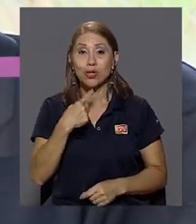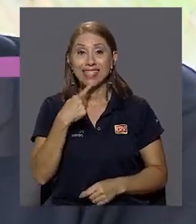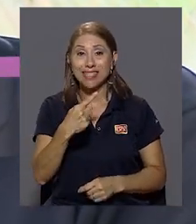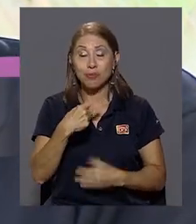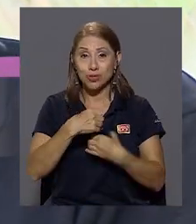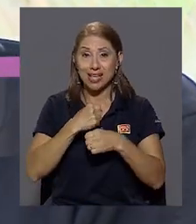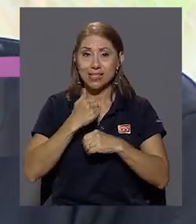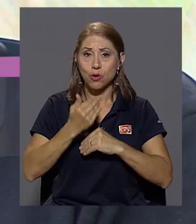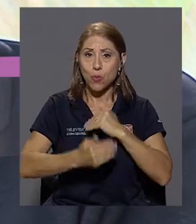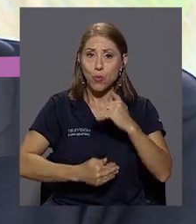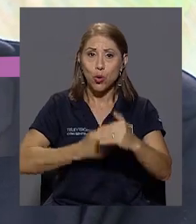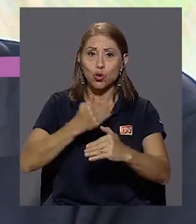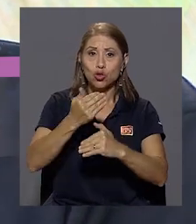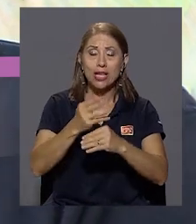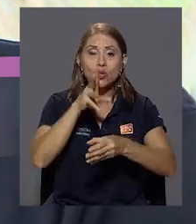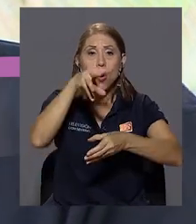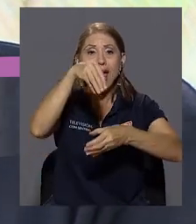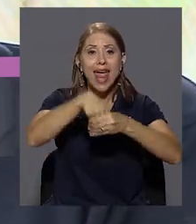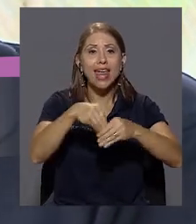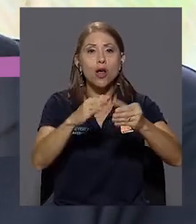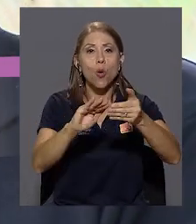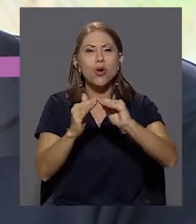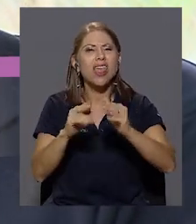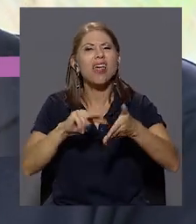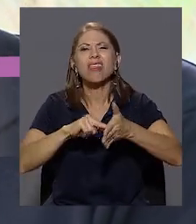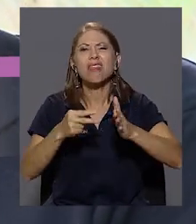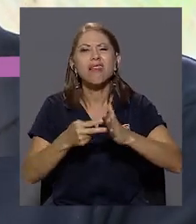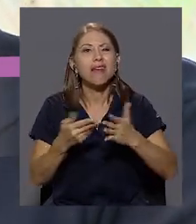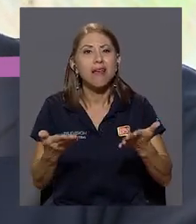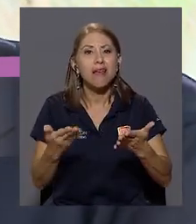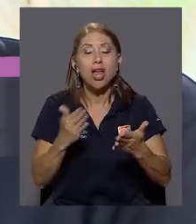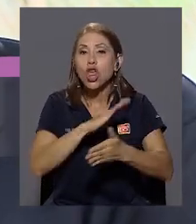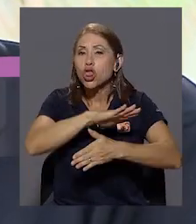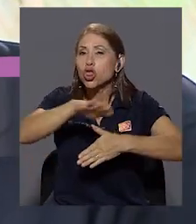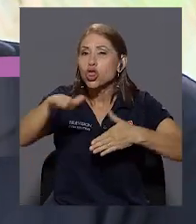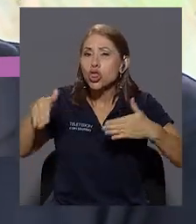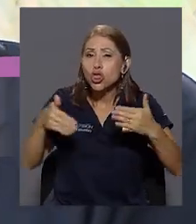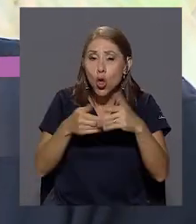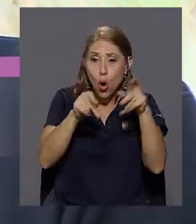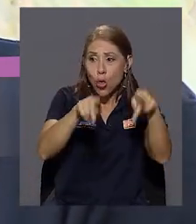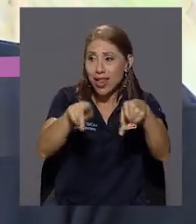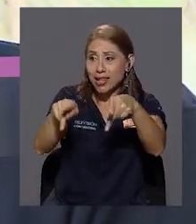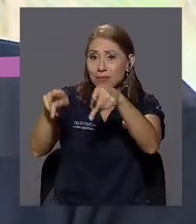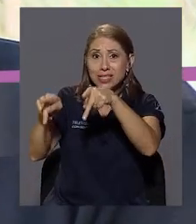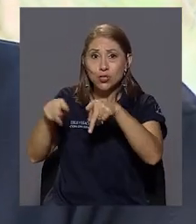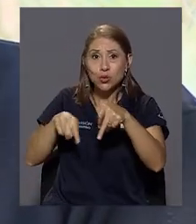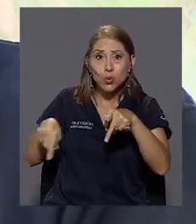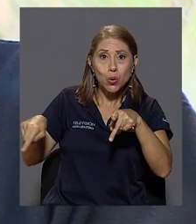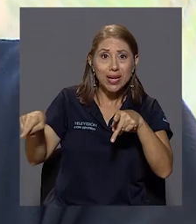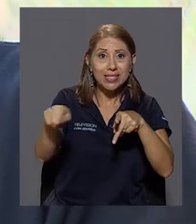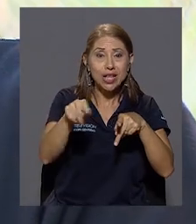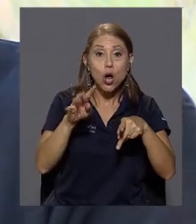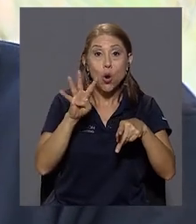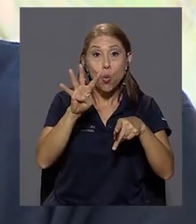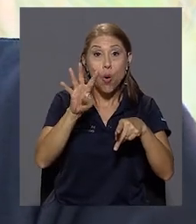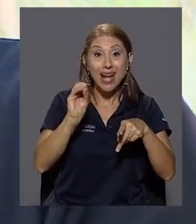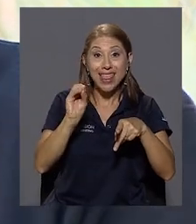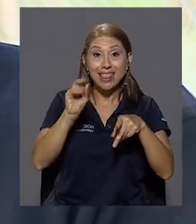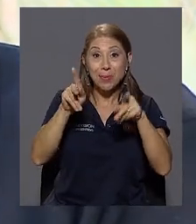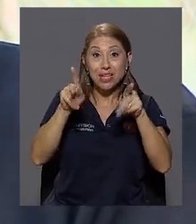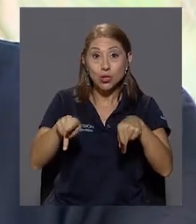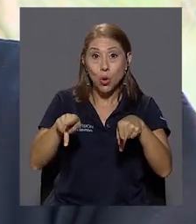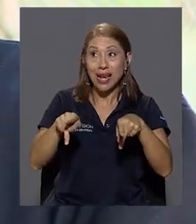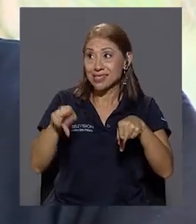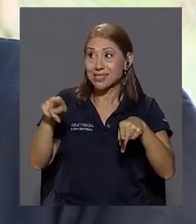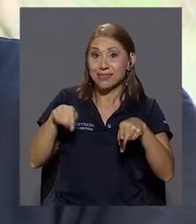hablamos de que se hace un proceso en comunidad, es que toda la población, en este caso, los 40 que tienen